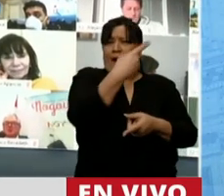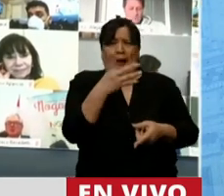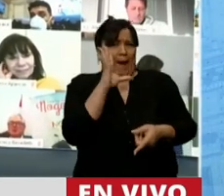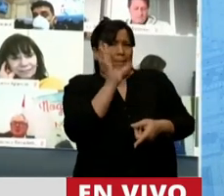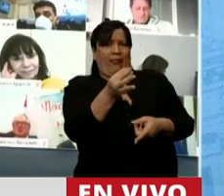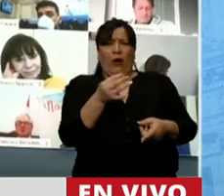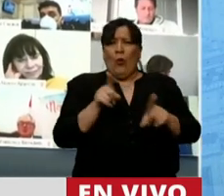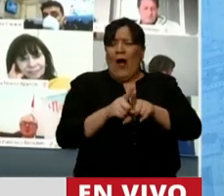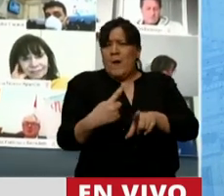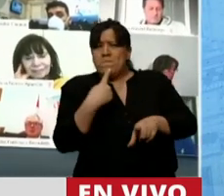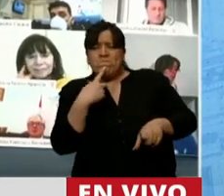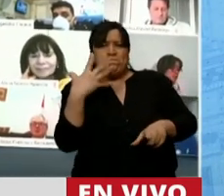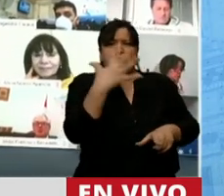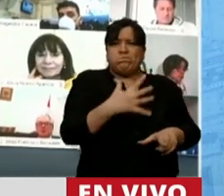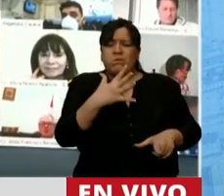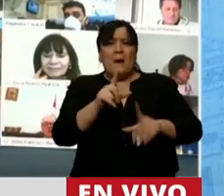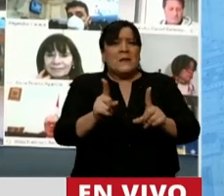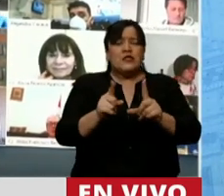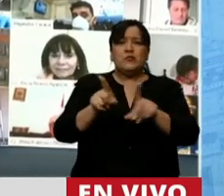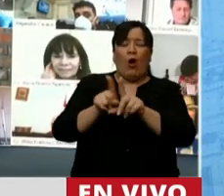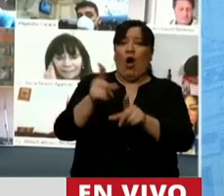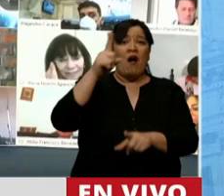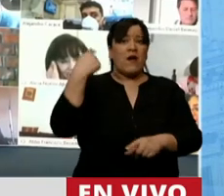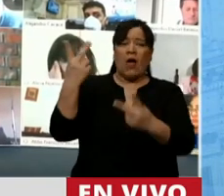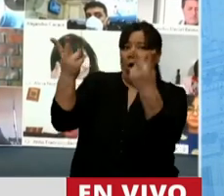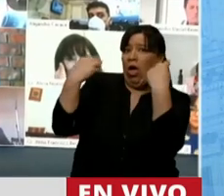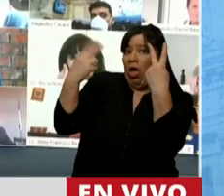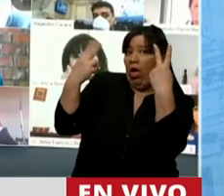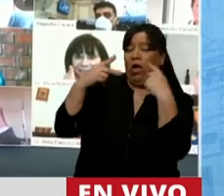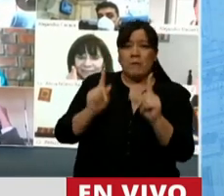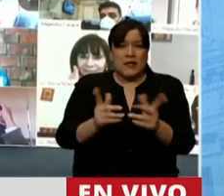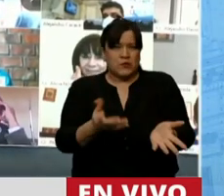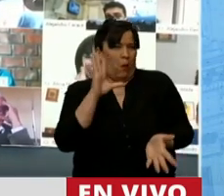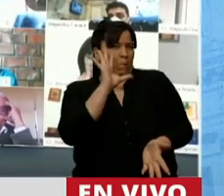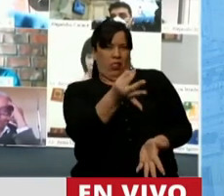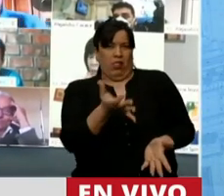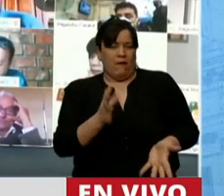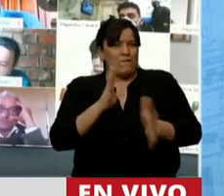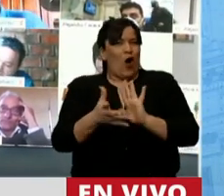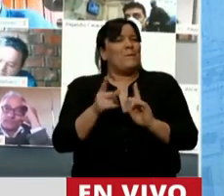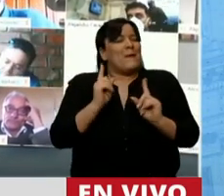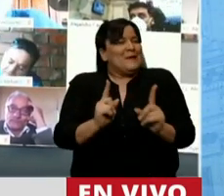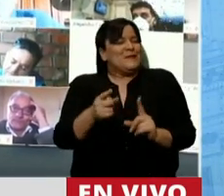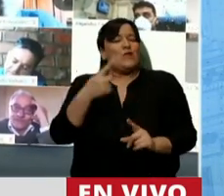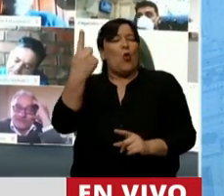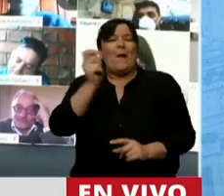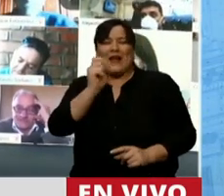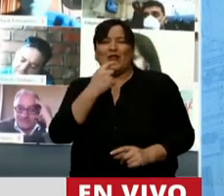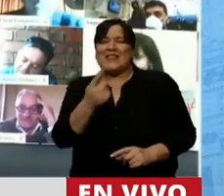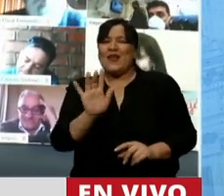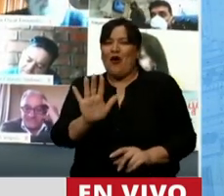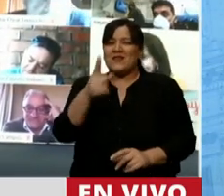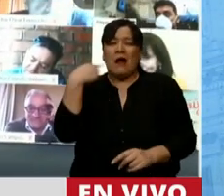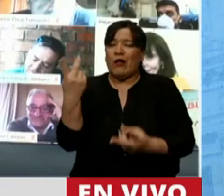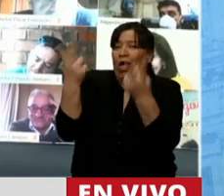desconcertado y obediente del presidente Alberto Fernández de Kirchner. Como lo bautizó una periodista. Miren,